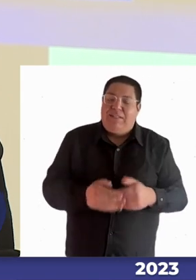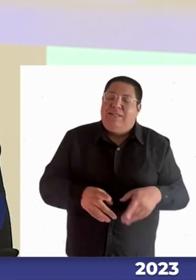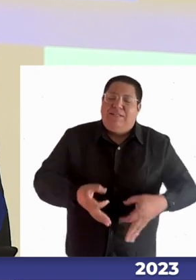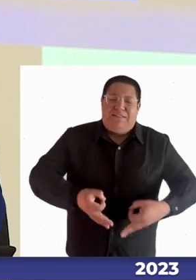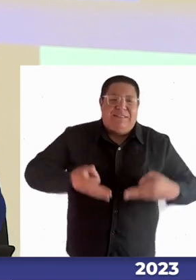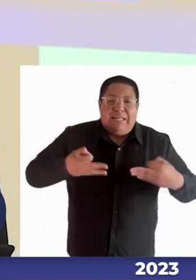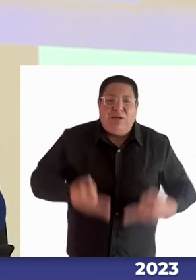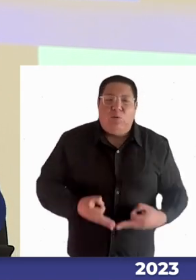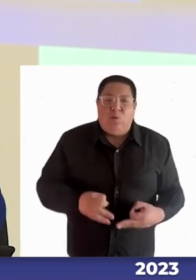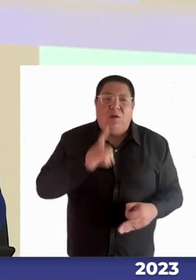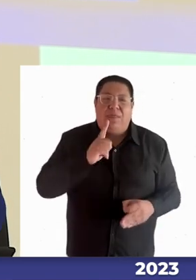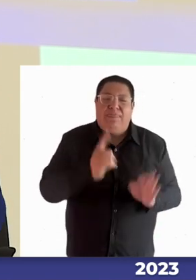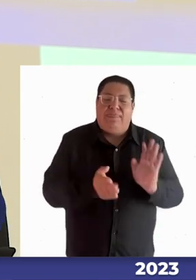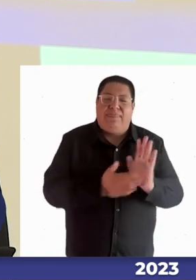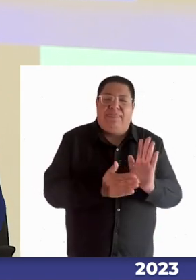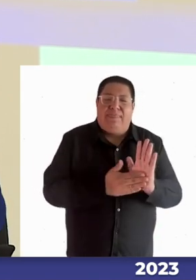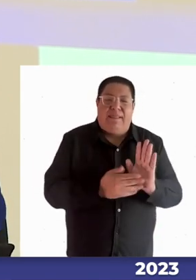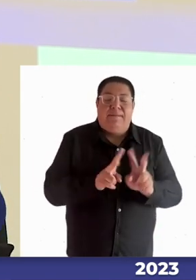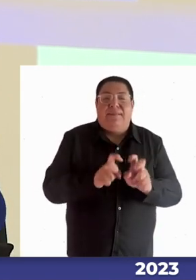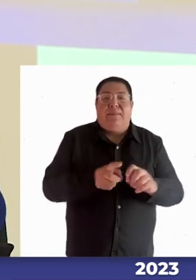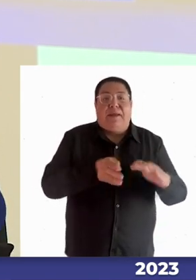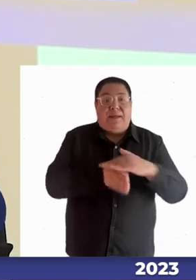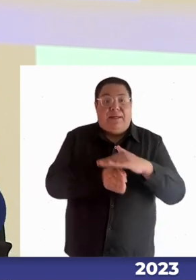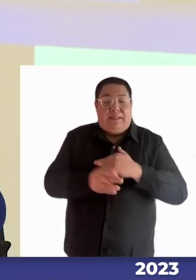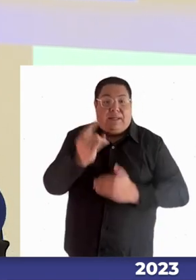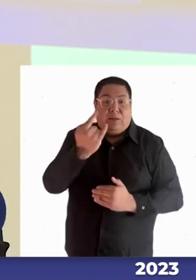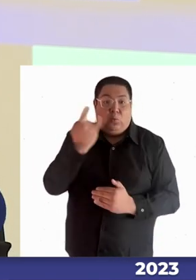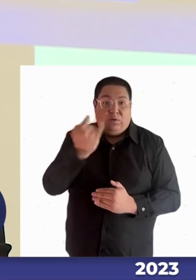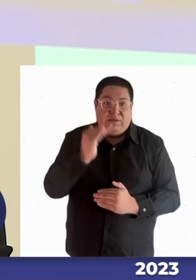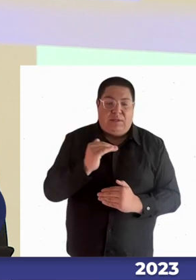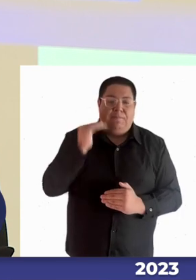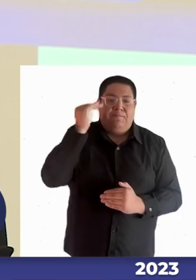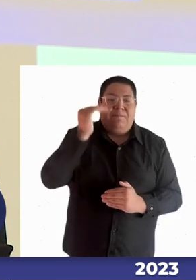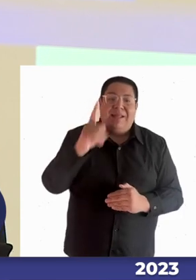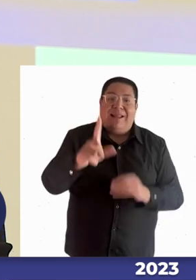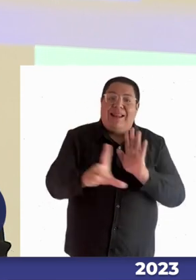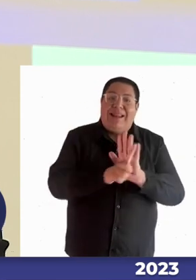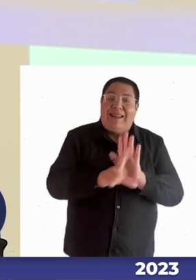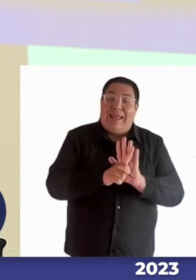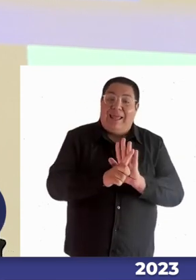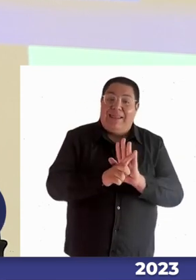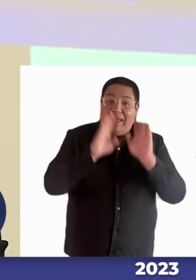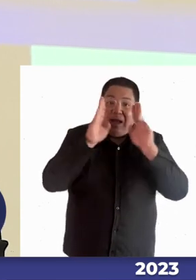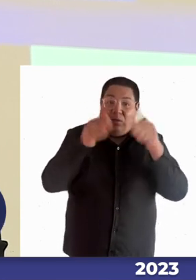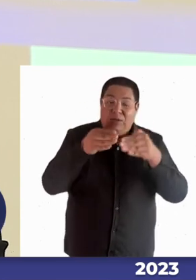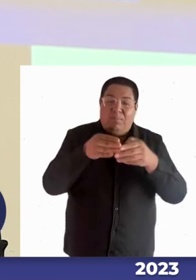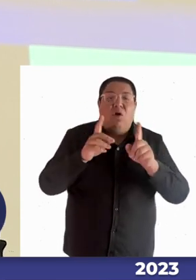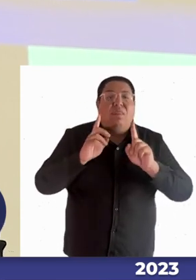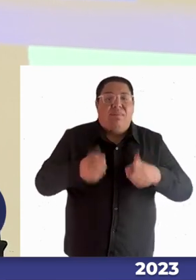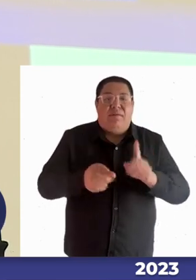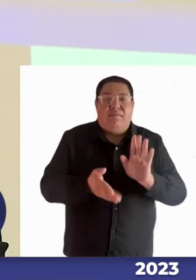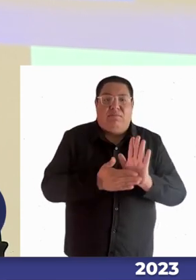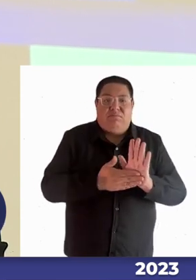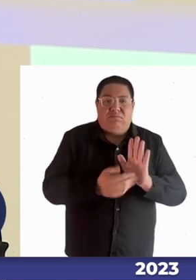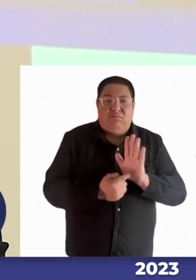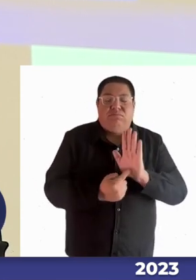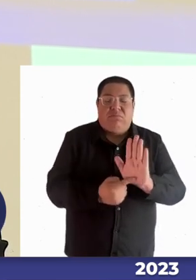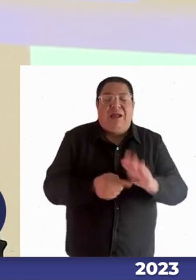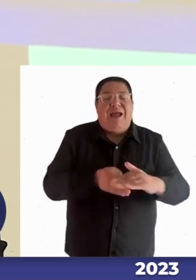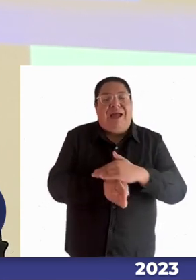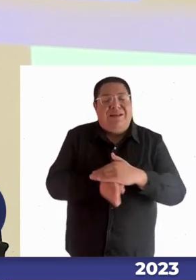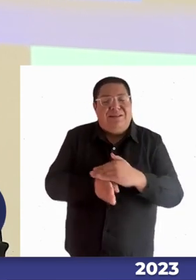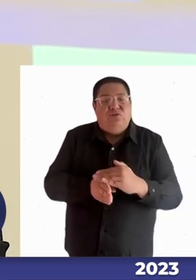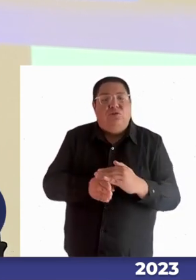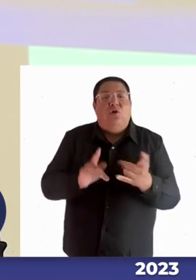referidos al ámbito universitario, el que hoy día la ley de autismo hagamos referencia también al acceso universal